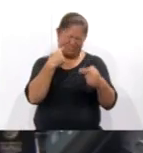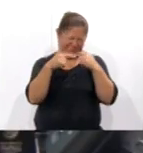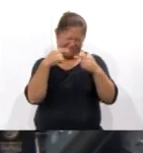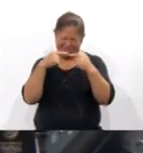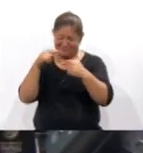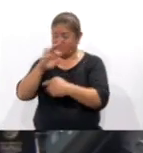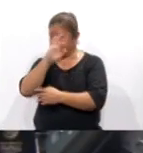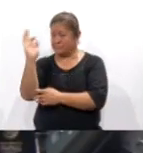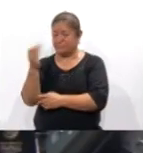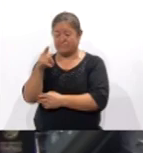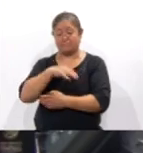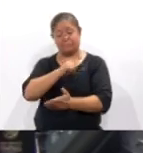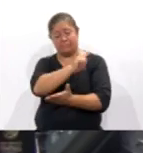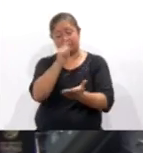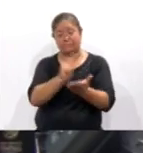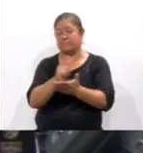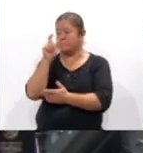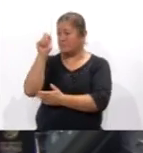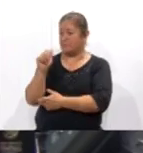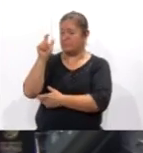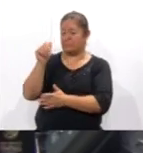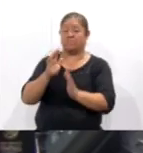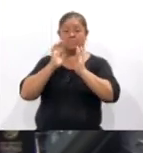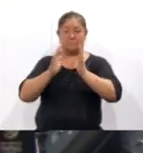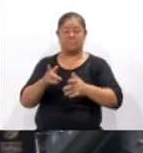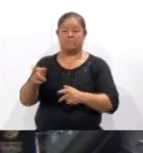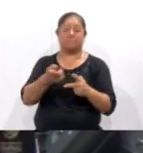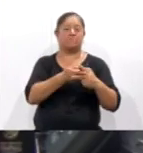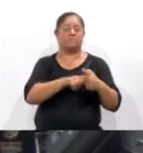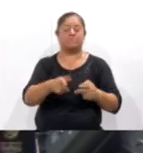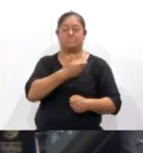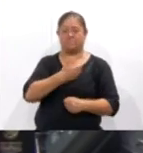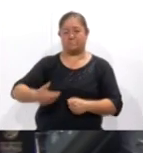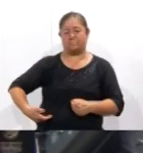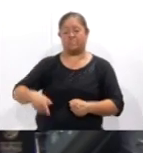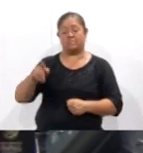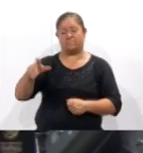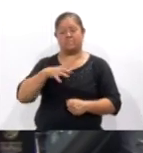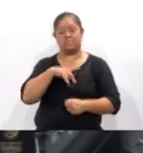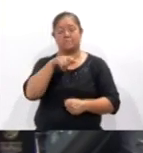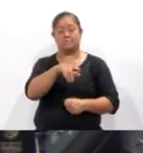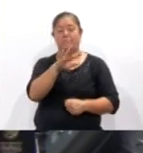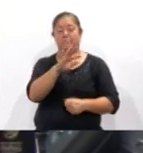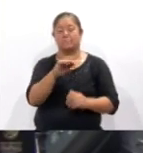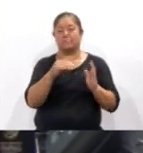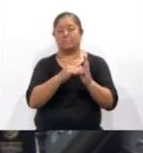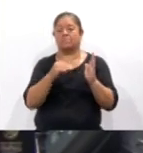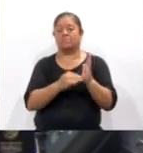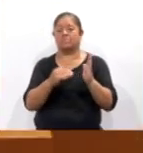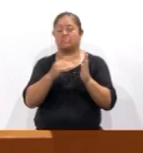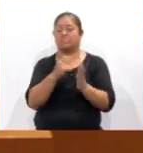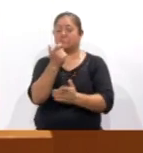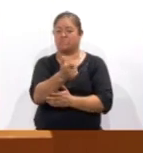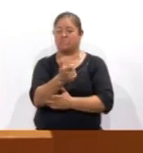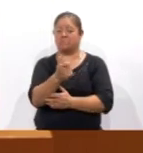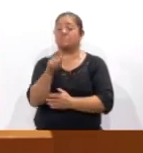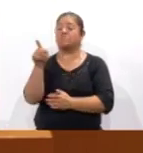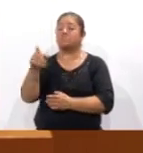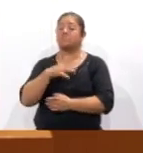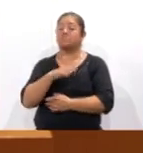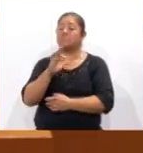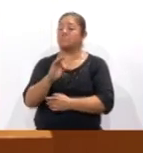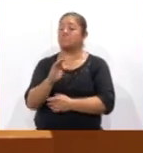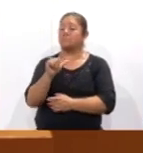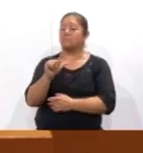la reforma que expide la Ley de la Pensión del Bienestar, iniciativa presidencial que se fondeará con 40 mil millones de pesos provenientes de las